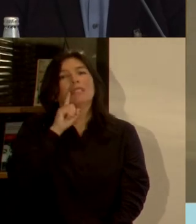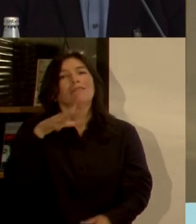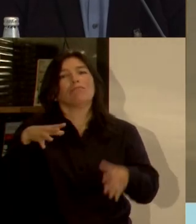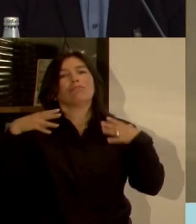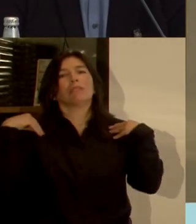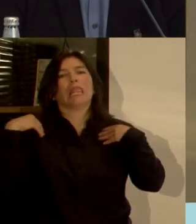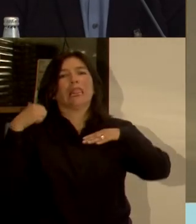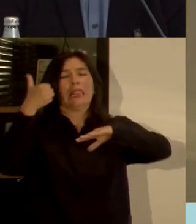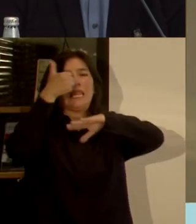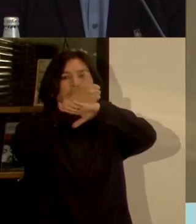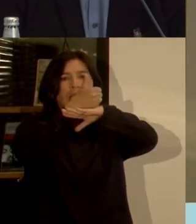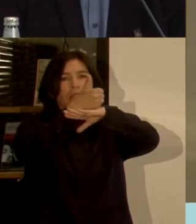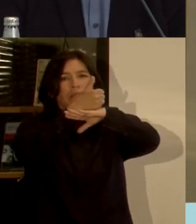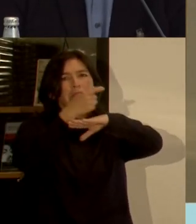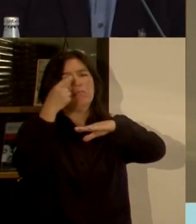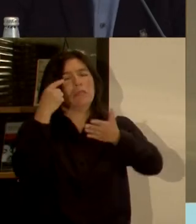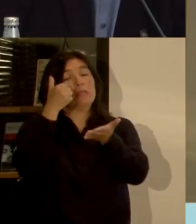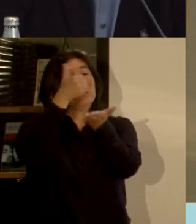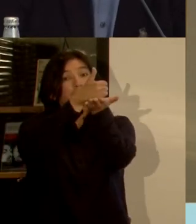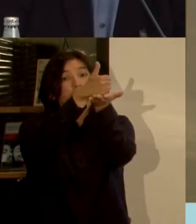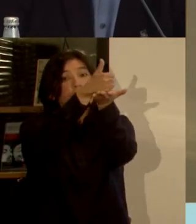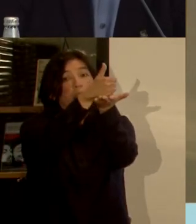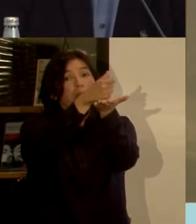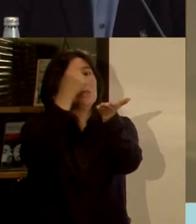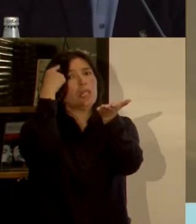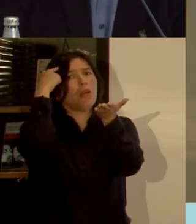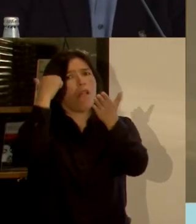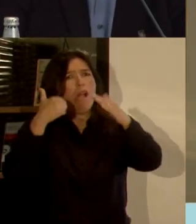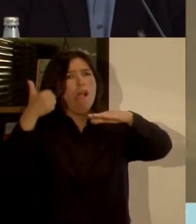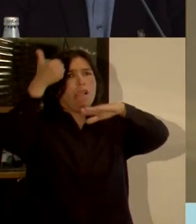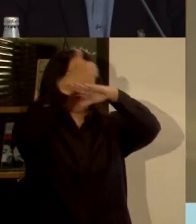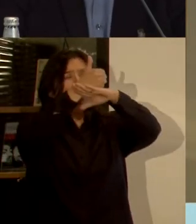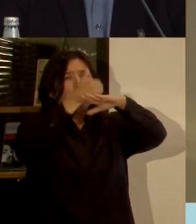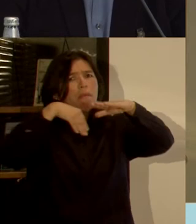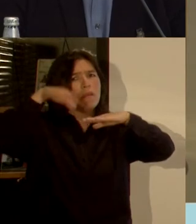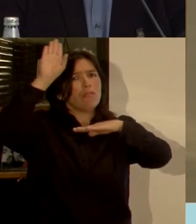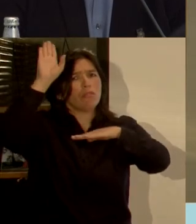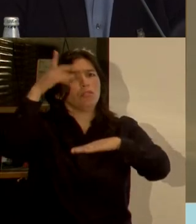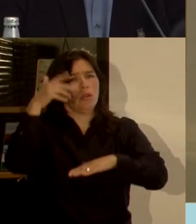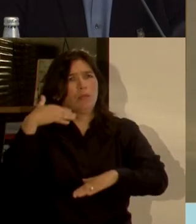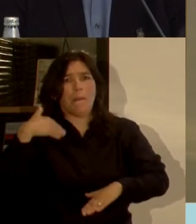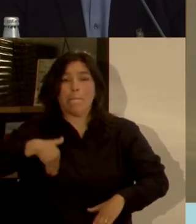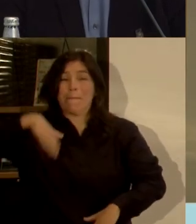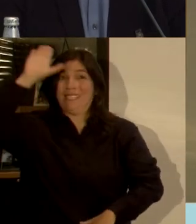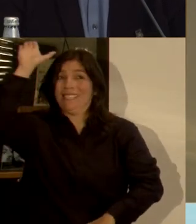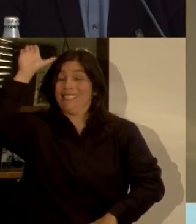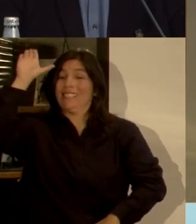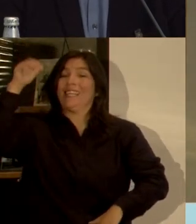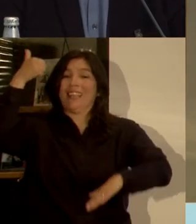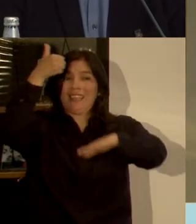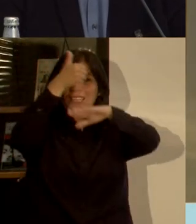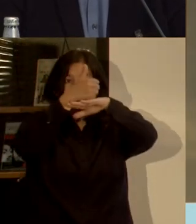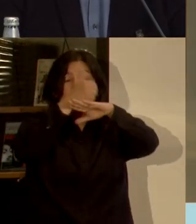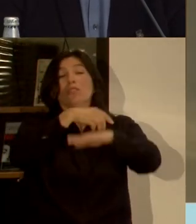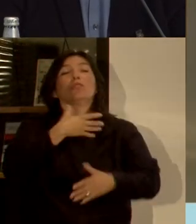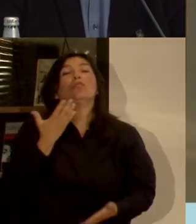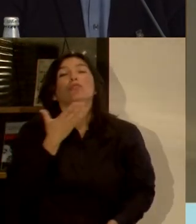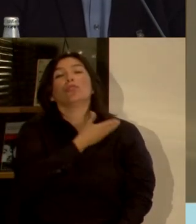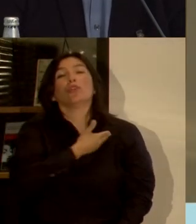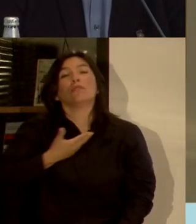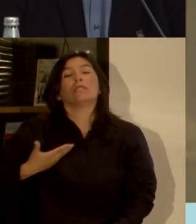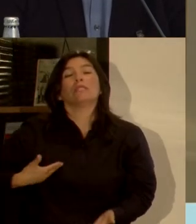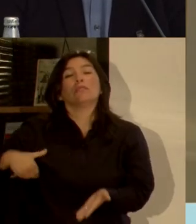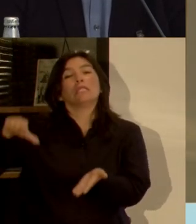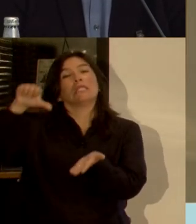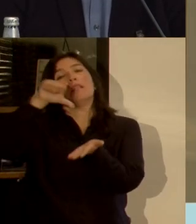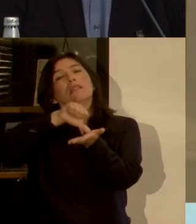intendente, no tiene sentido crear un alcalde mayor y tener un intendente y obviamente el gobierno central que es la versión que tenemos hoy